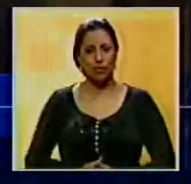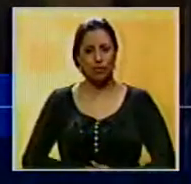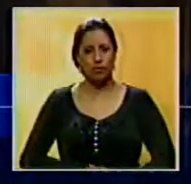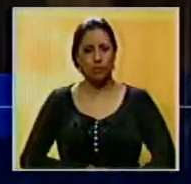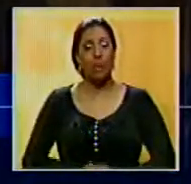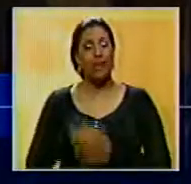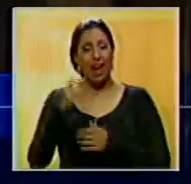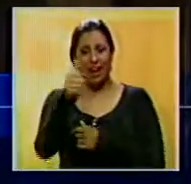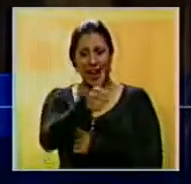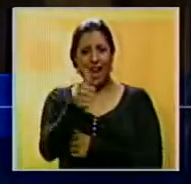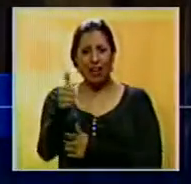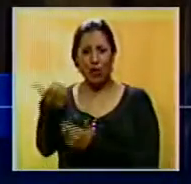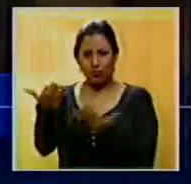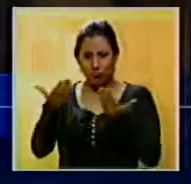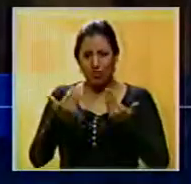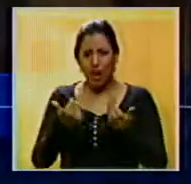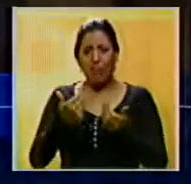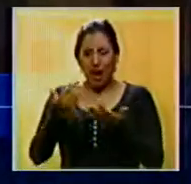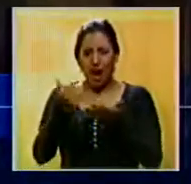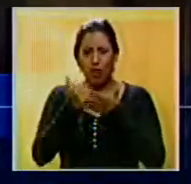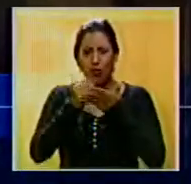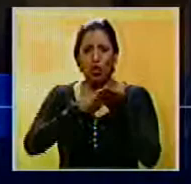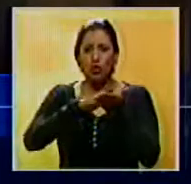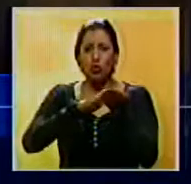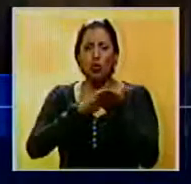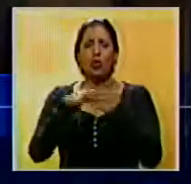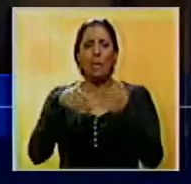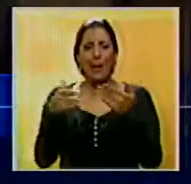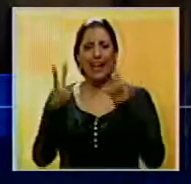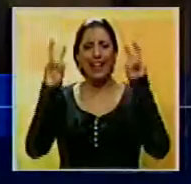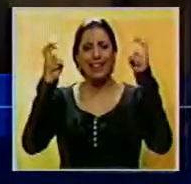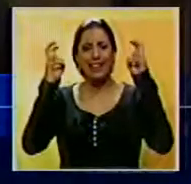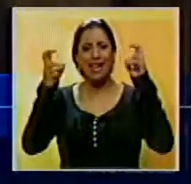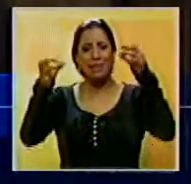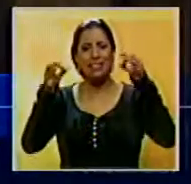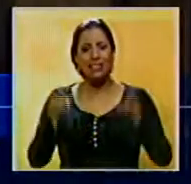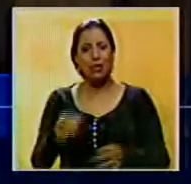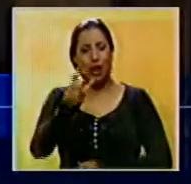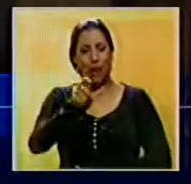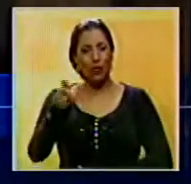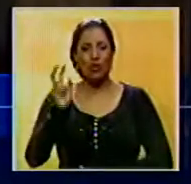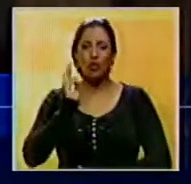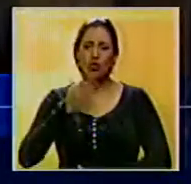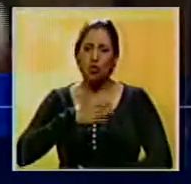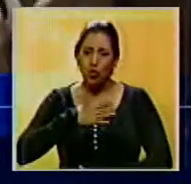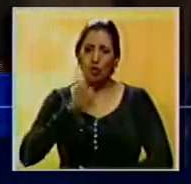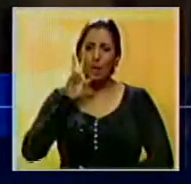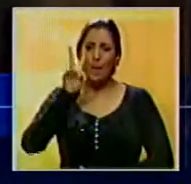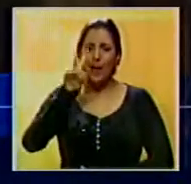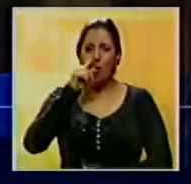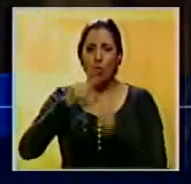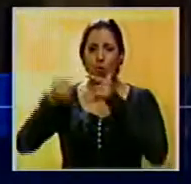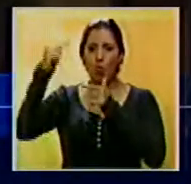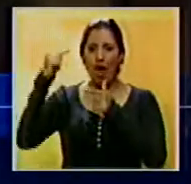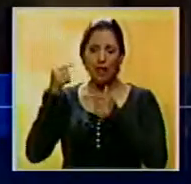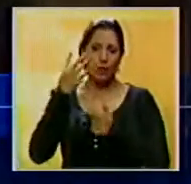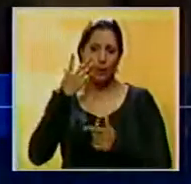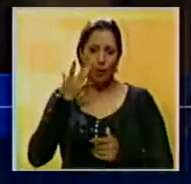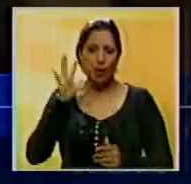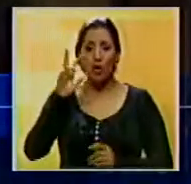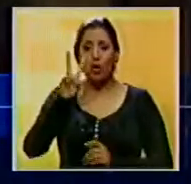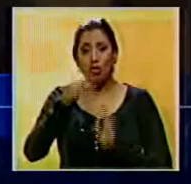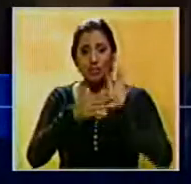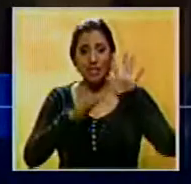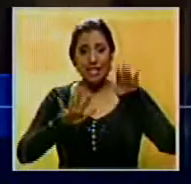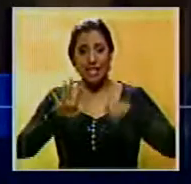soluciones para el tema de la seguridad ciudadana. Vemos como el año pasado, por ejemplo, en el